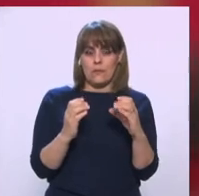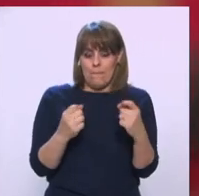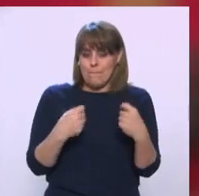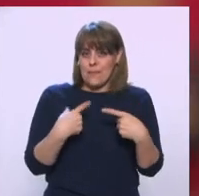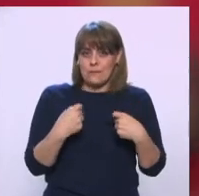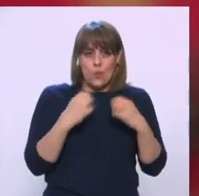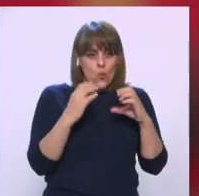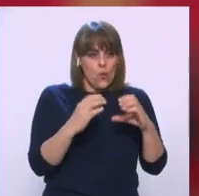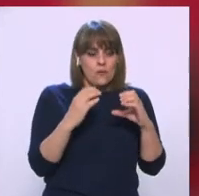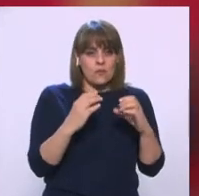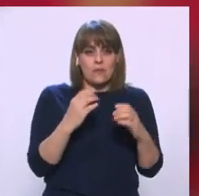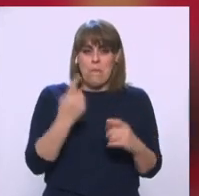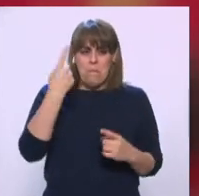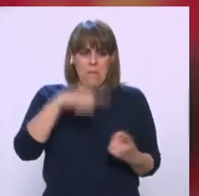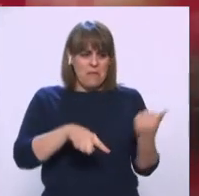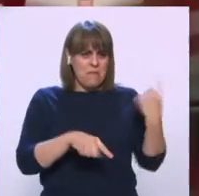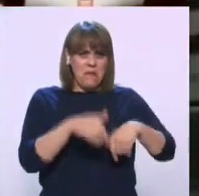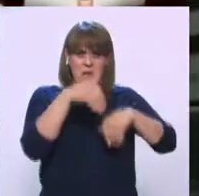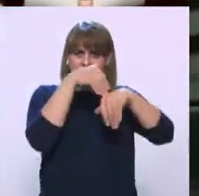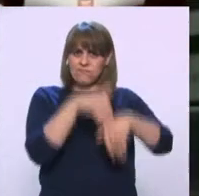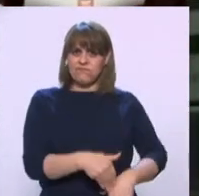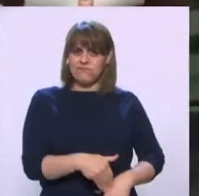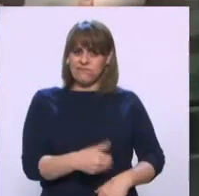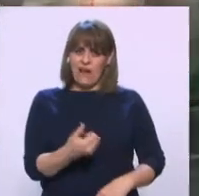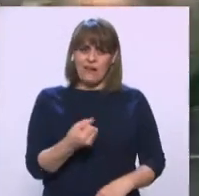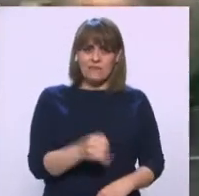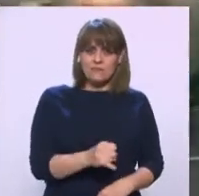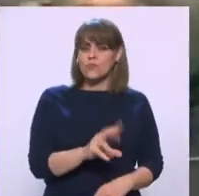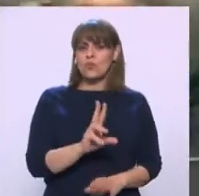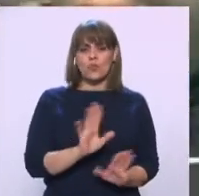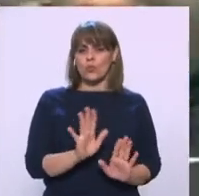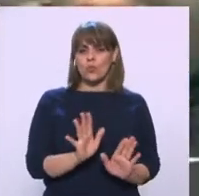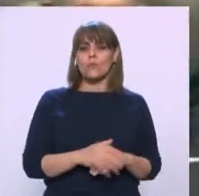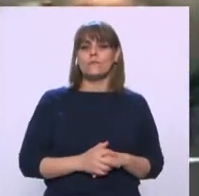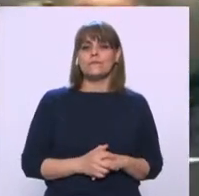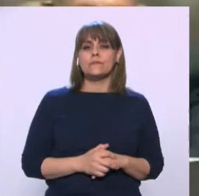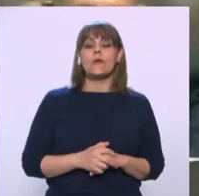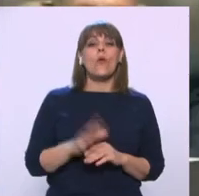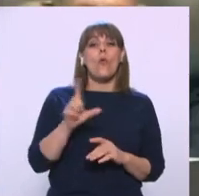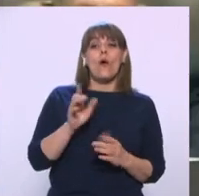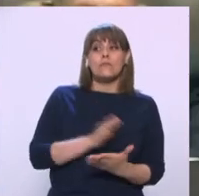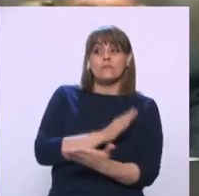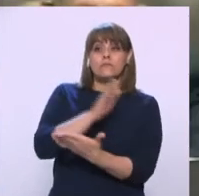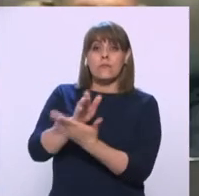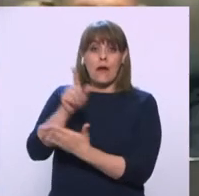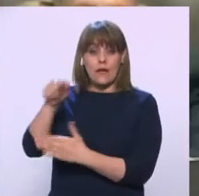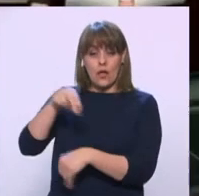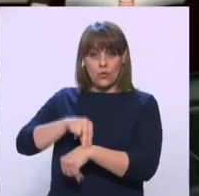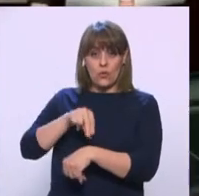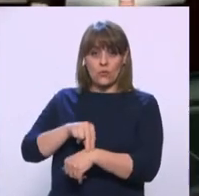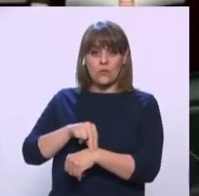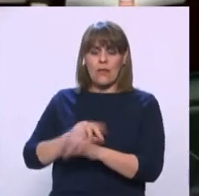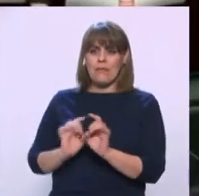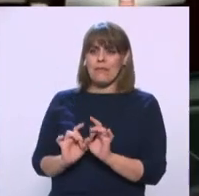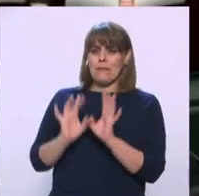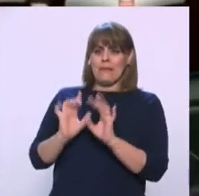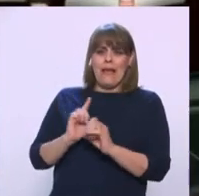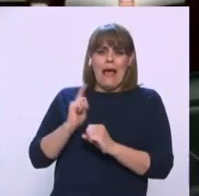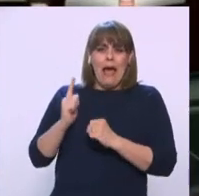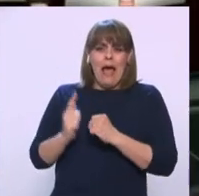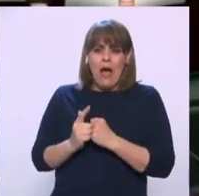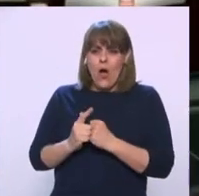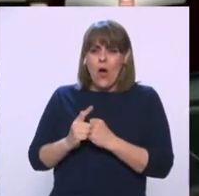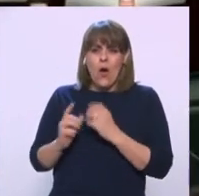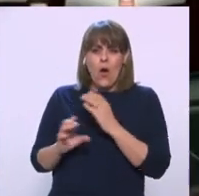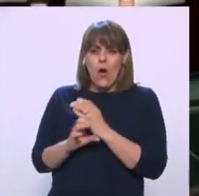Sin medidas Autoritarias Durante la comparecencia De Jorge Alcocer Se presentaron Momentos Peculiares En la Cámara De Diputados